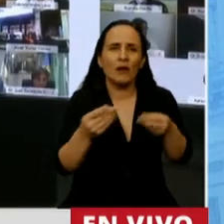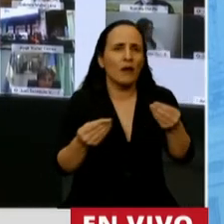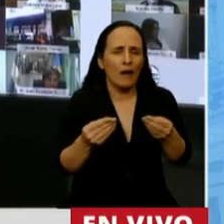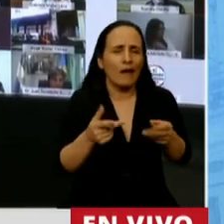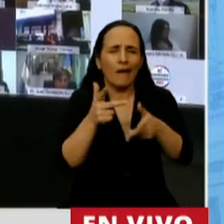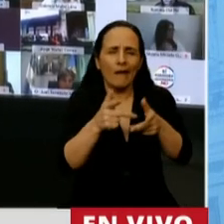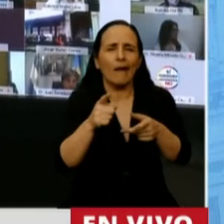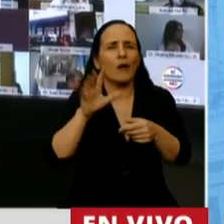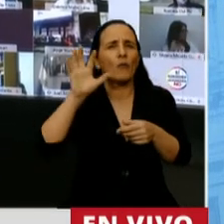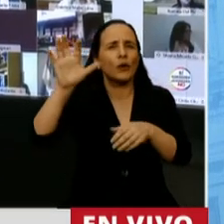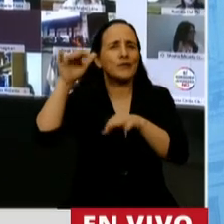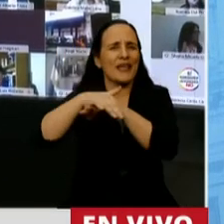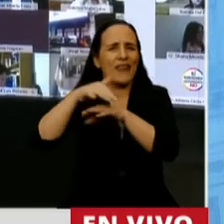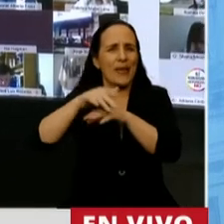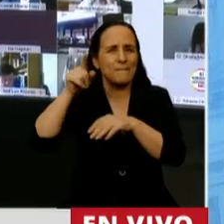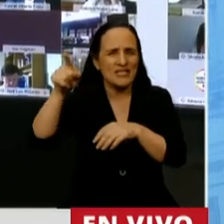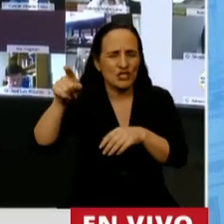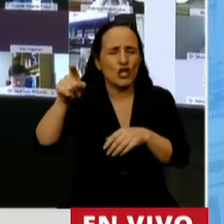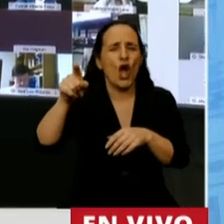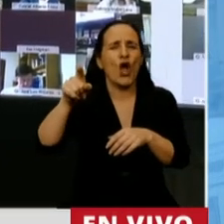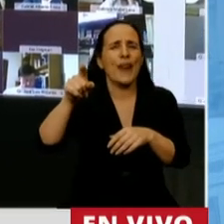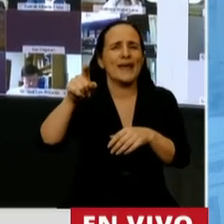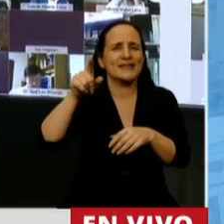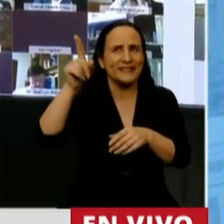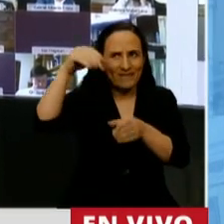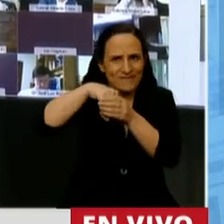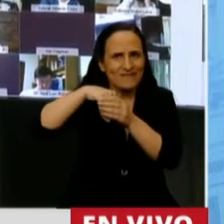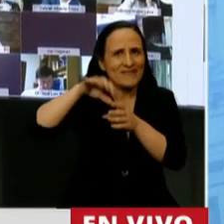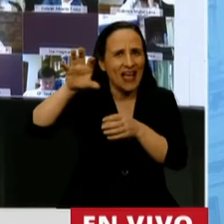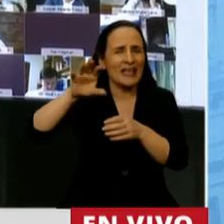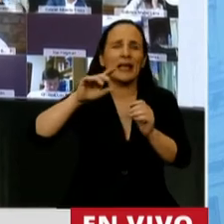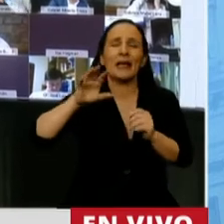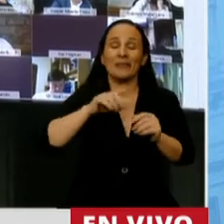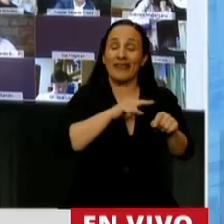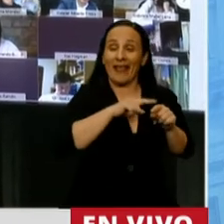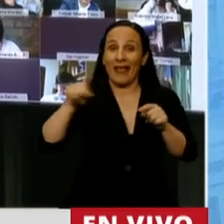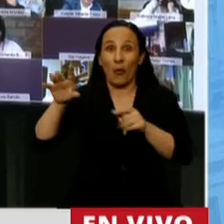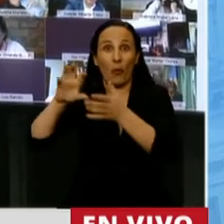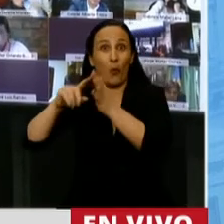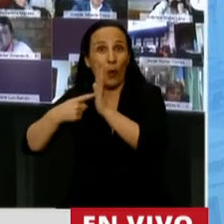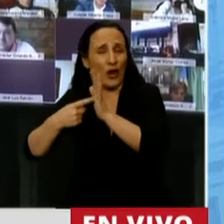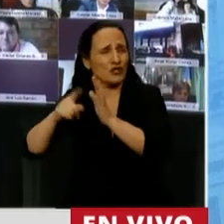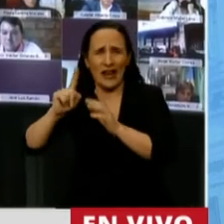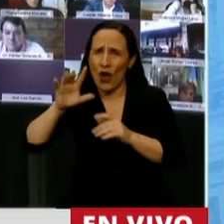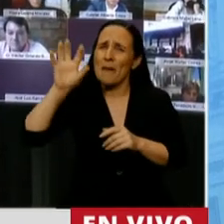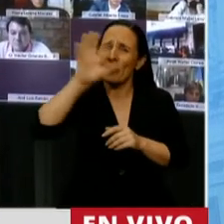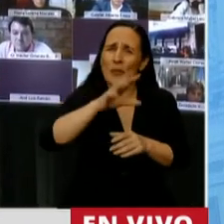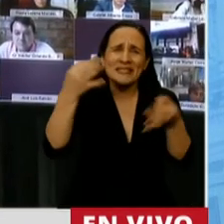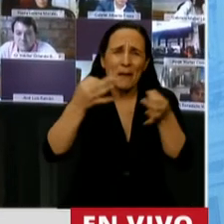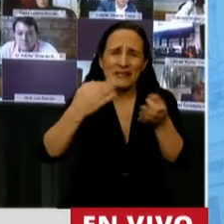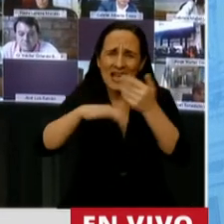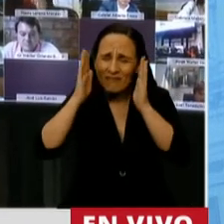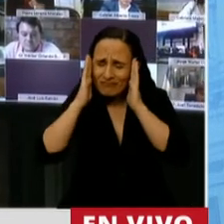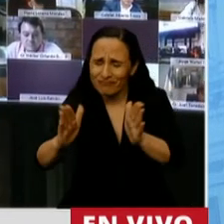que venga a la provincia de Misiones, que se dé aquí, que no vaya por Buenos Aires, que se den a las provincias tabacaleras directamente,